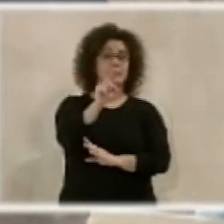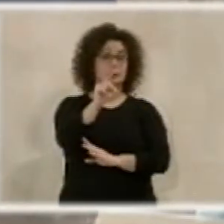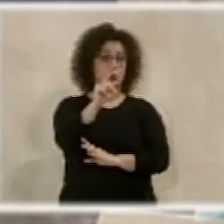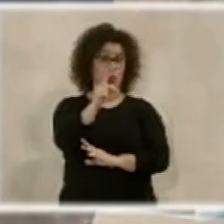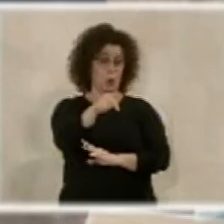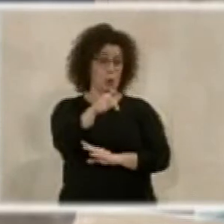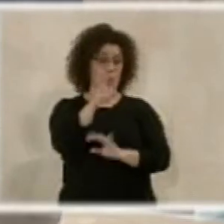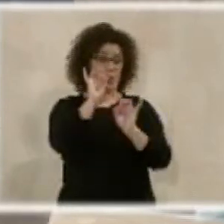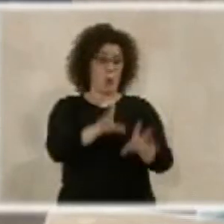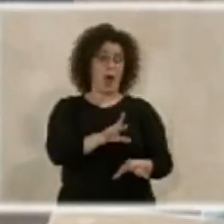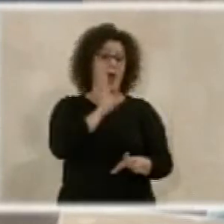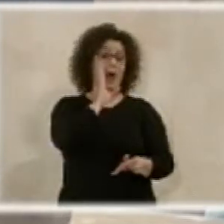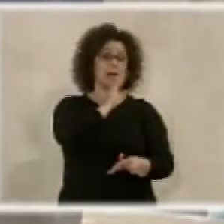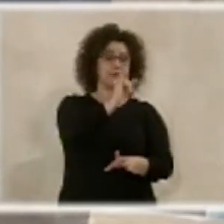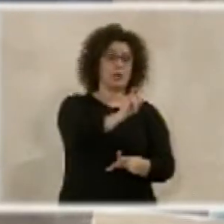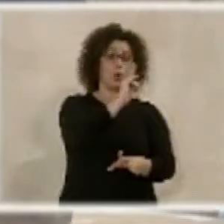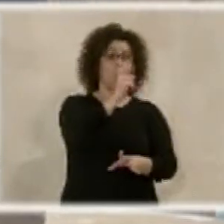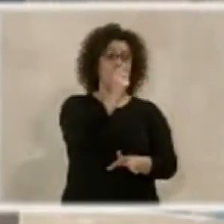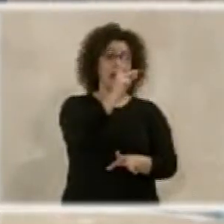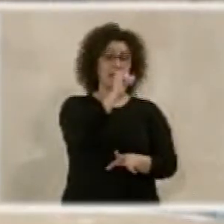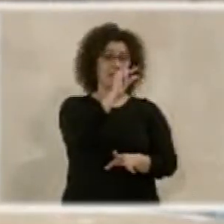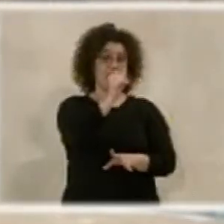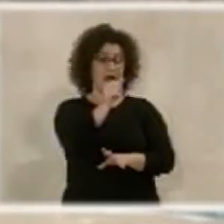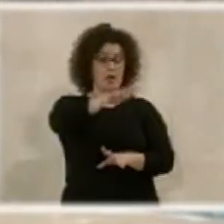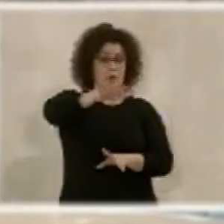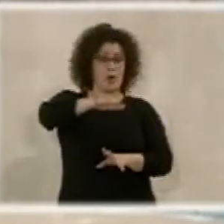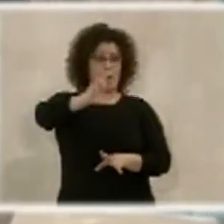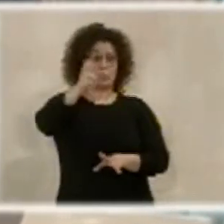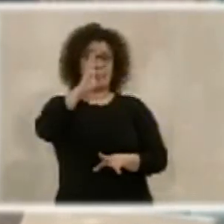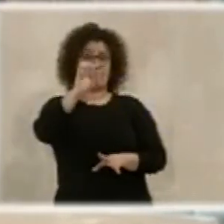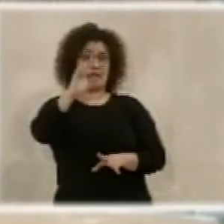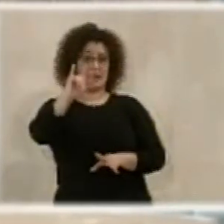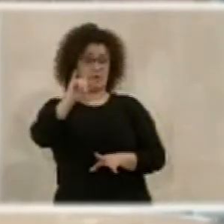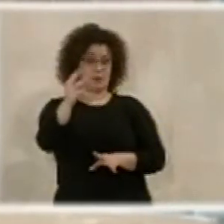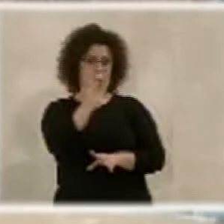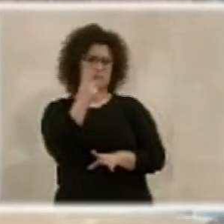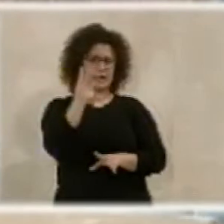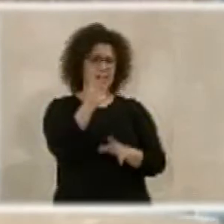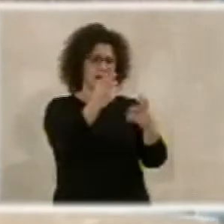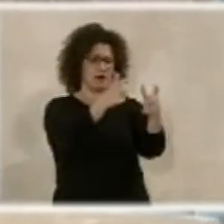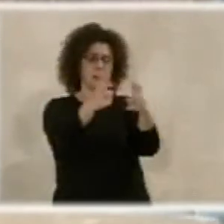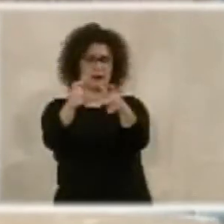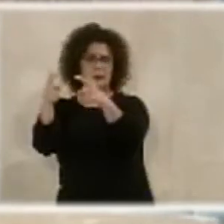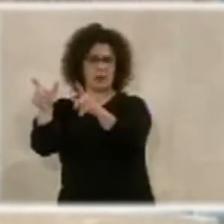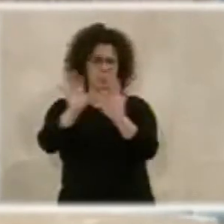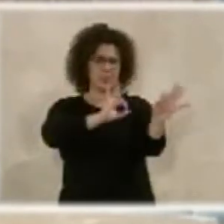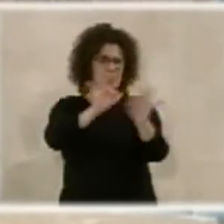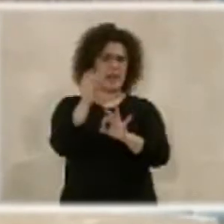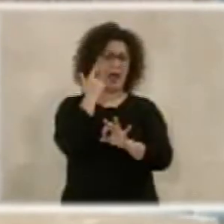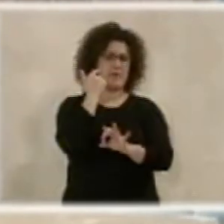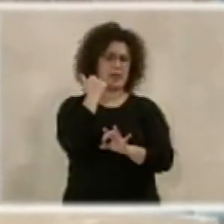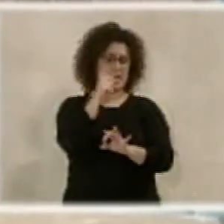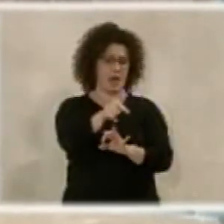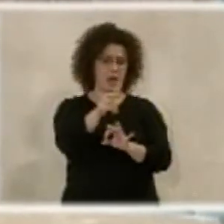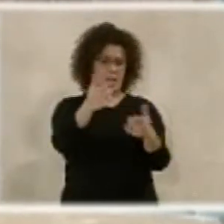ha hecho con la Juáida y como ha hecho con el PERI, y hago un paréntesis, de los tres PERI que tiene el planeamiento Almería del PEGON,